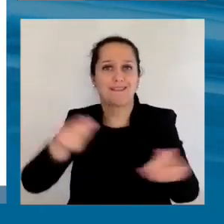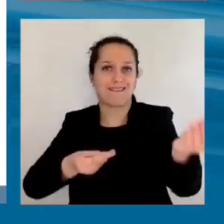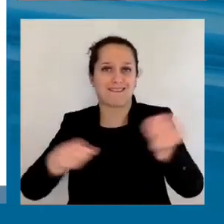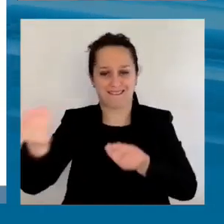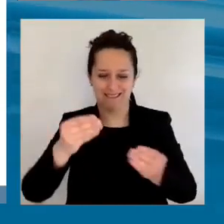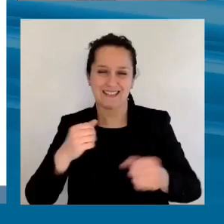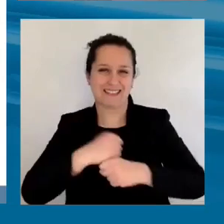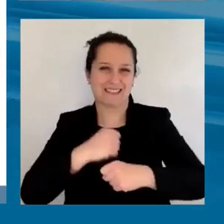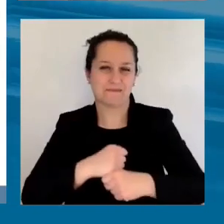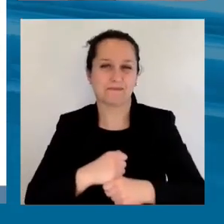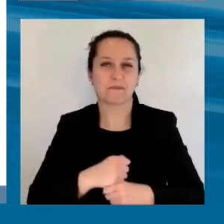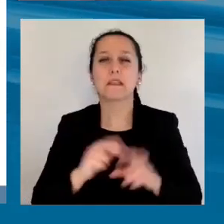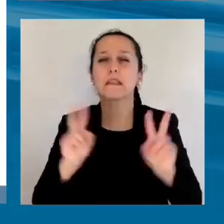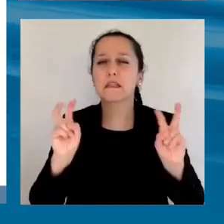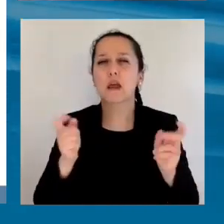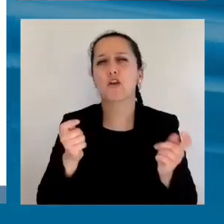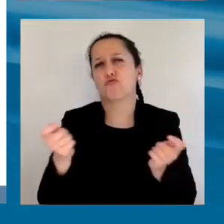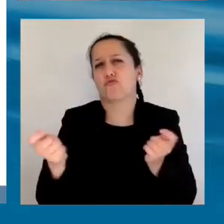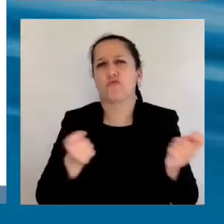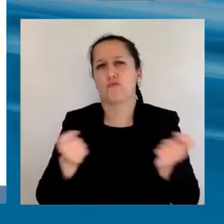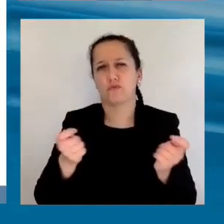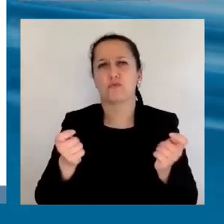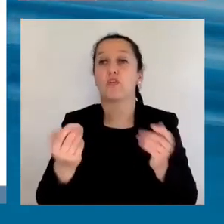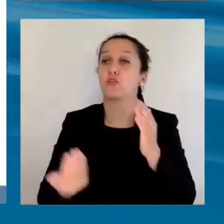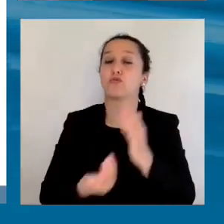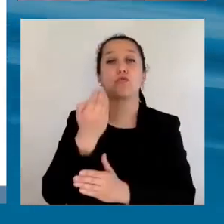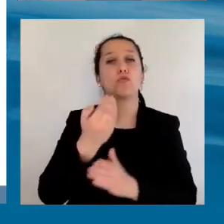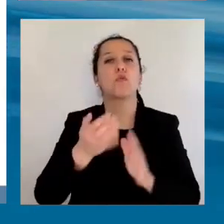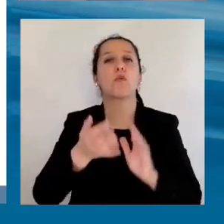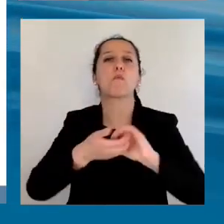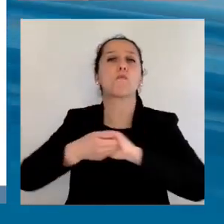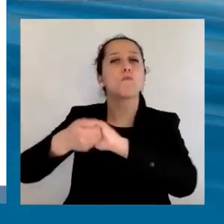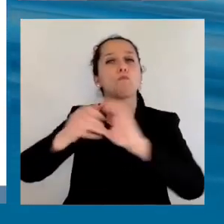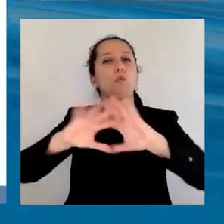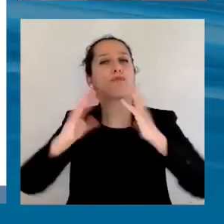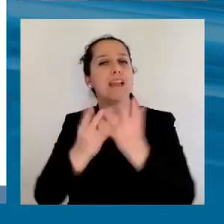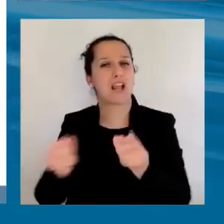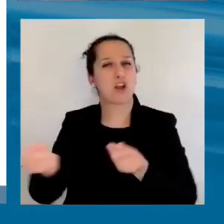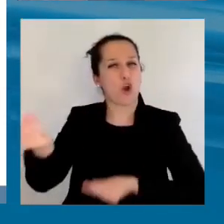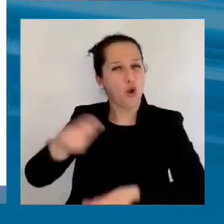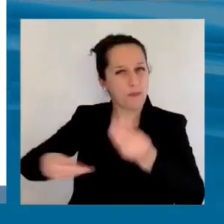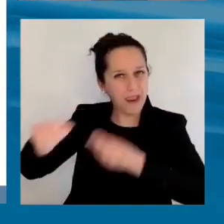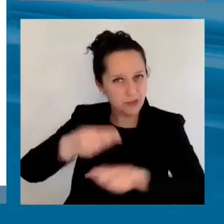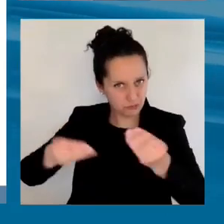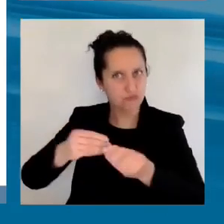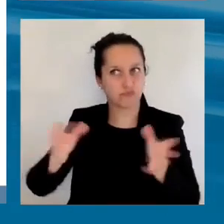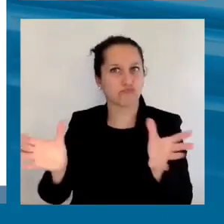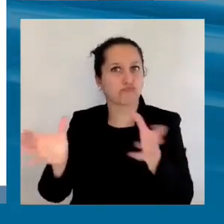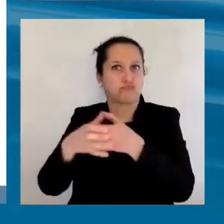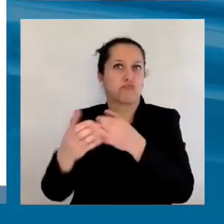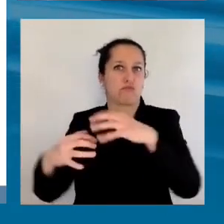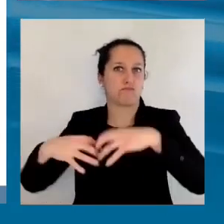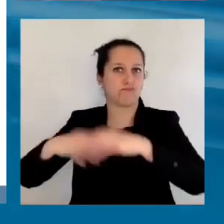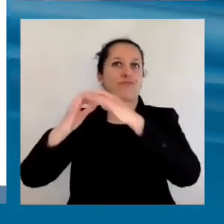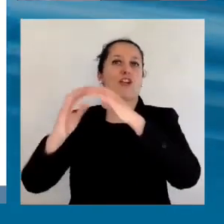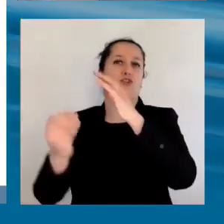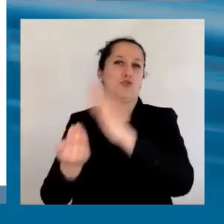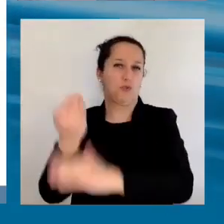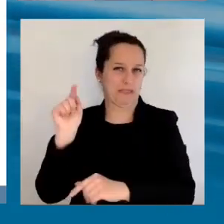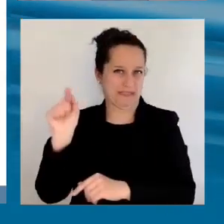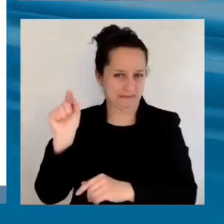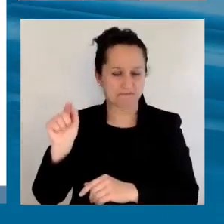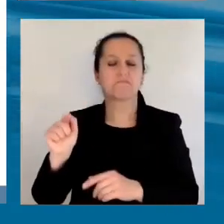aspiraba, se creó la Organización Mundial de Comercio, se convirtió el GATT en Organización Mundial de Comercio y se trabajaba, los países